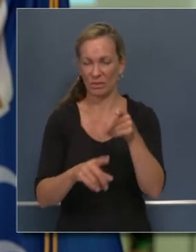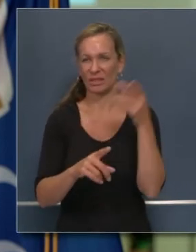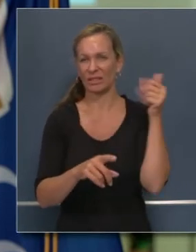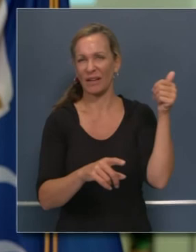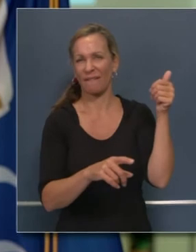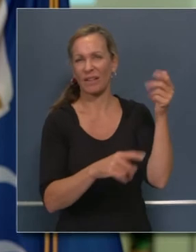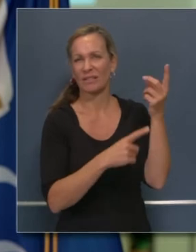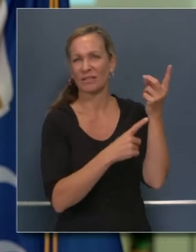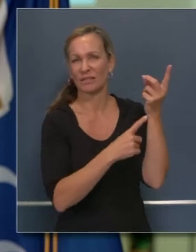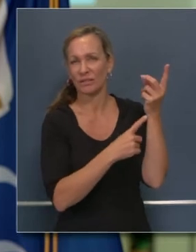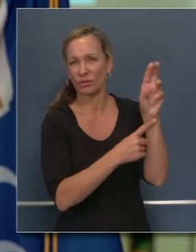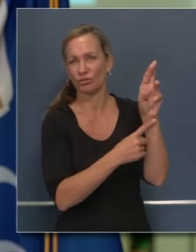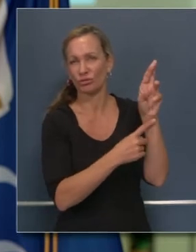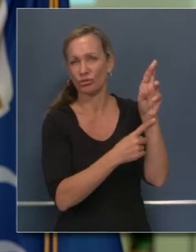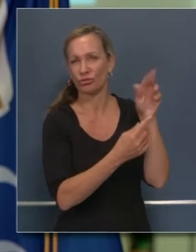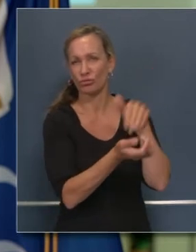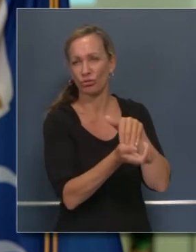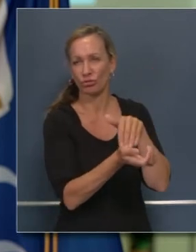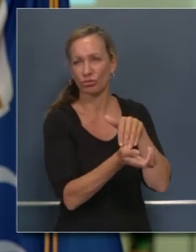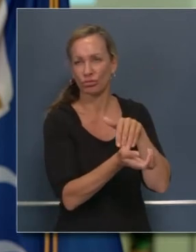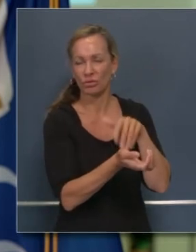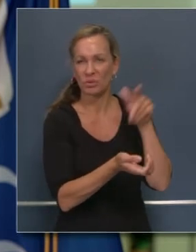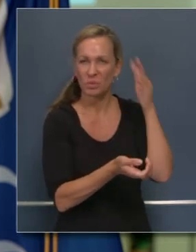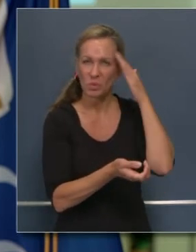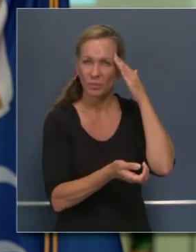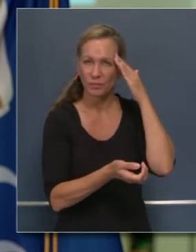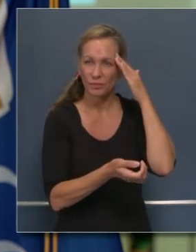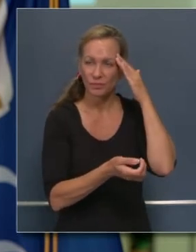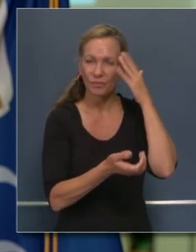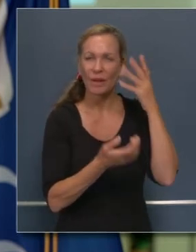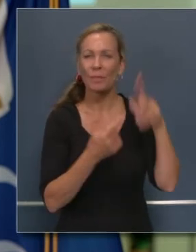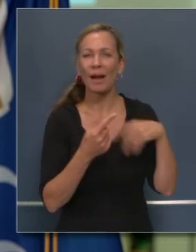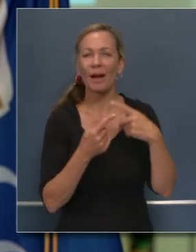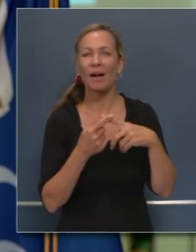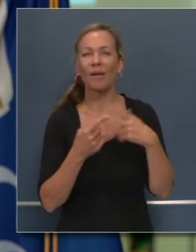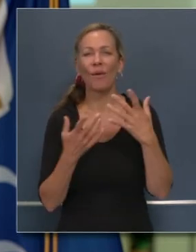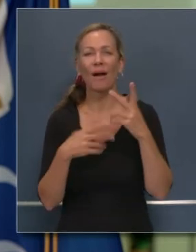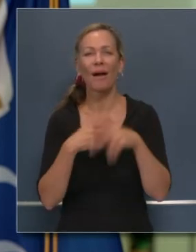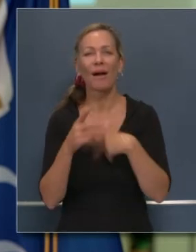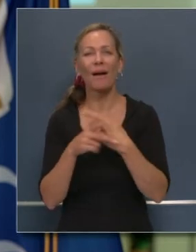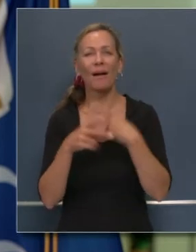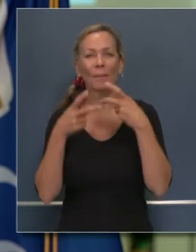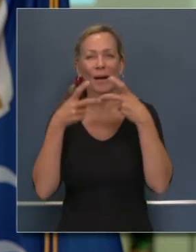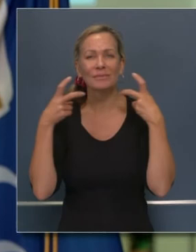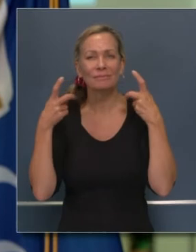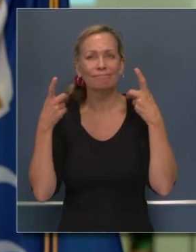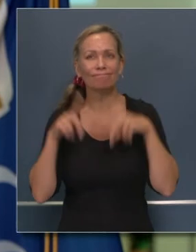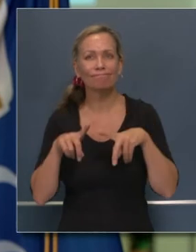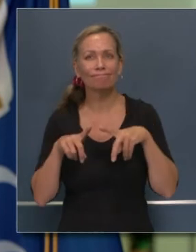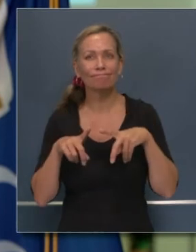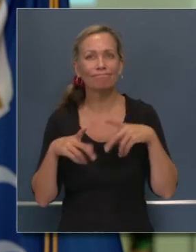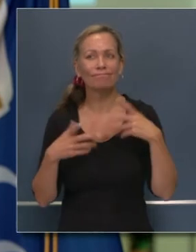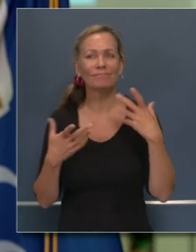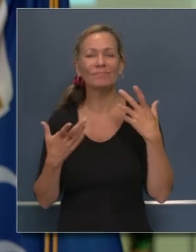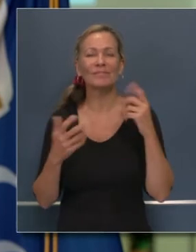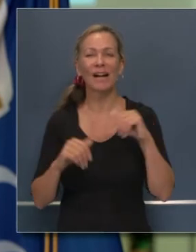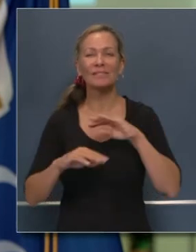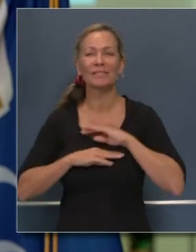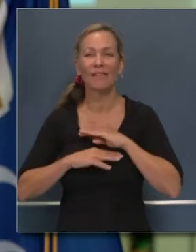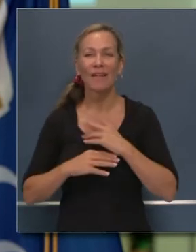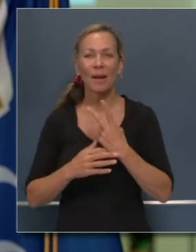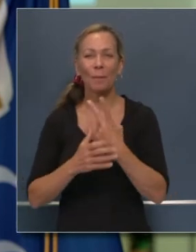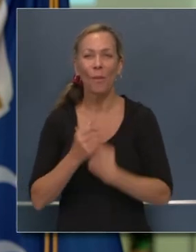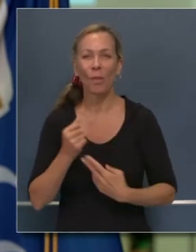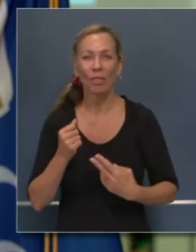el pediatra que puede responder eso más específica y claramente. En cuanto a inhalación del humo y también para mitigación del